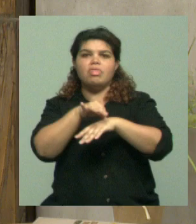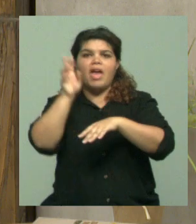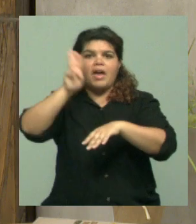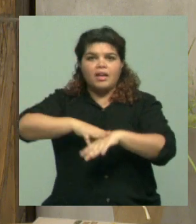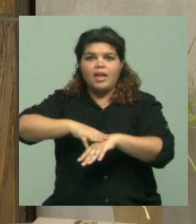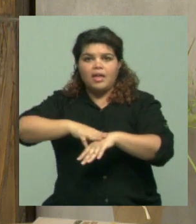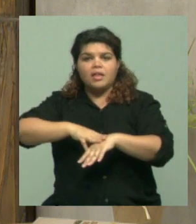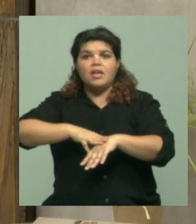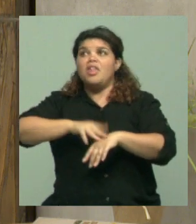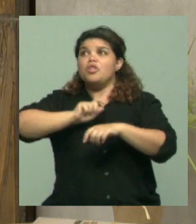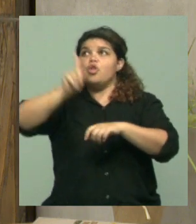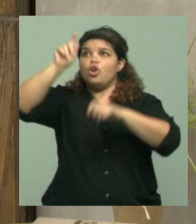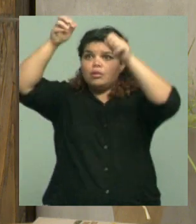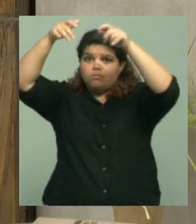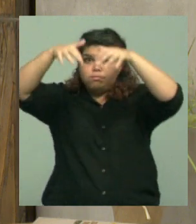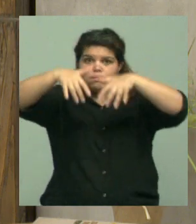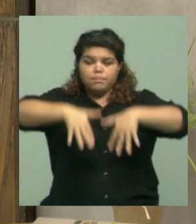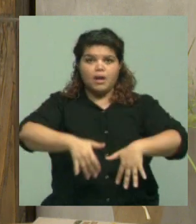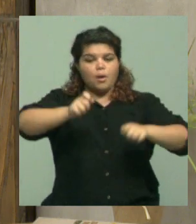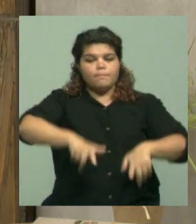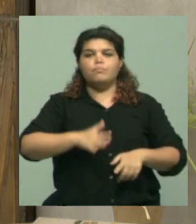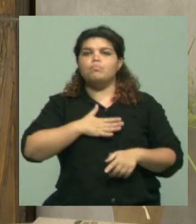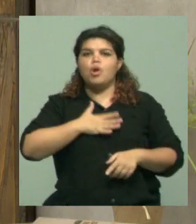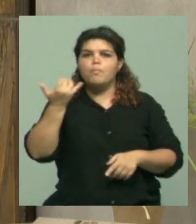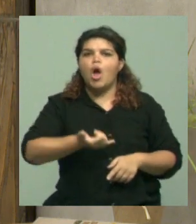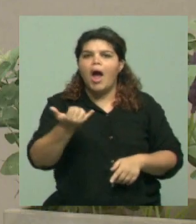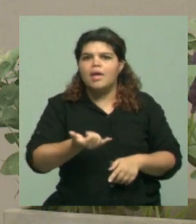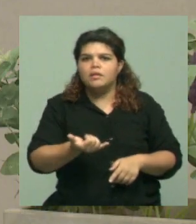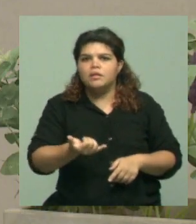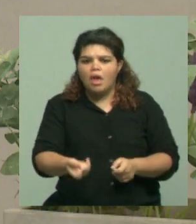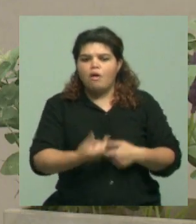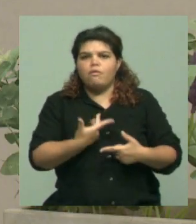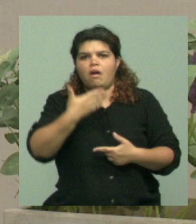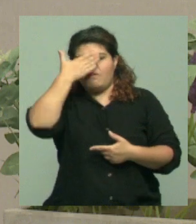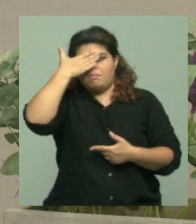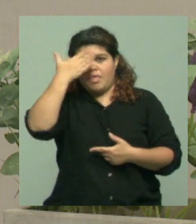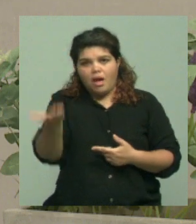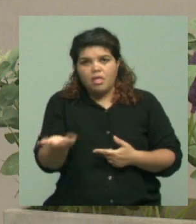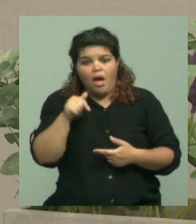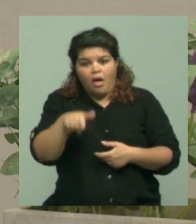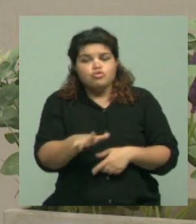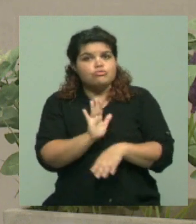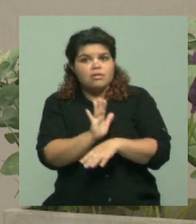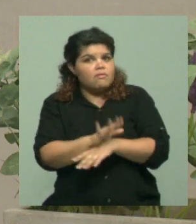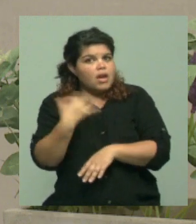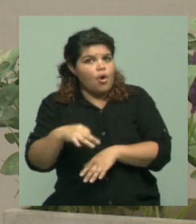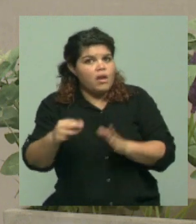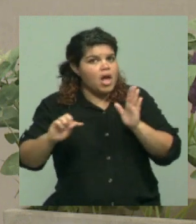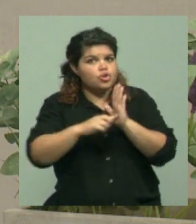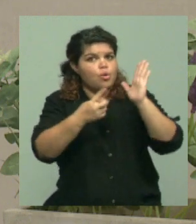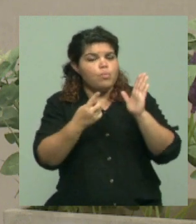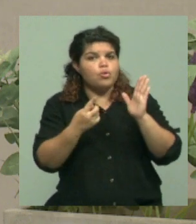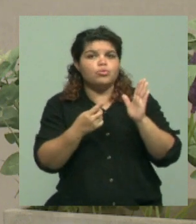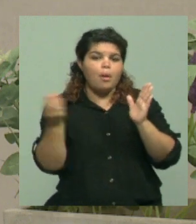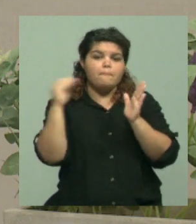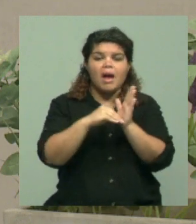que desde el norte ha descendido y tenemos casos autóctonos. Ni hablar del tema de las temperaturas, por ejemplo, elevadas que siguen persistiendo. Estamos empezando el